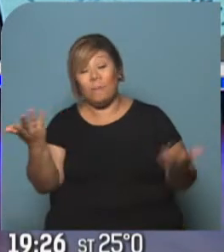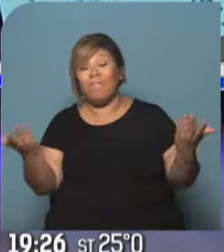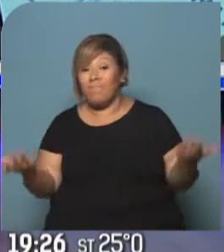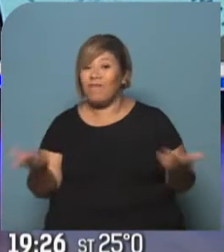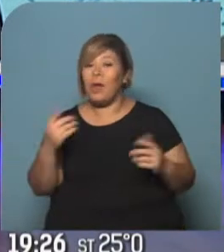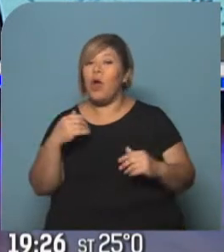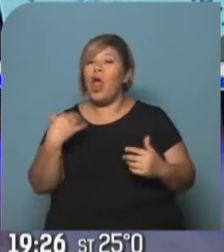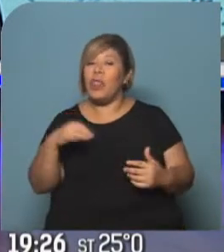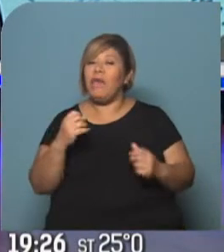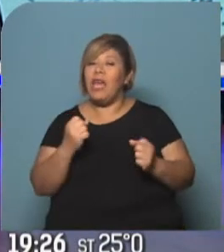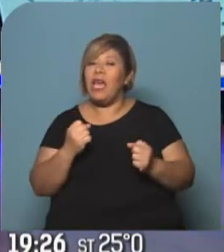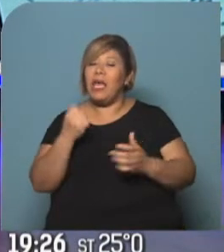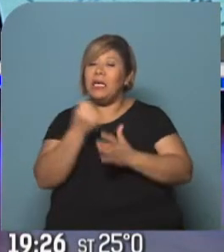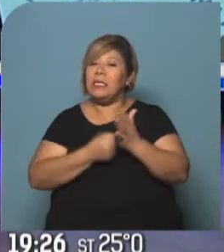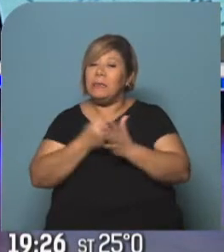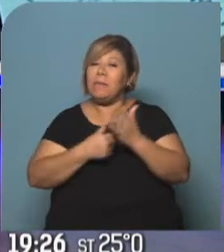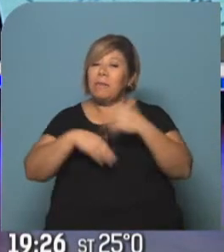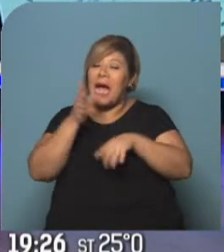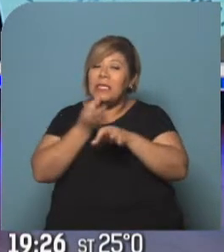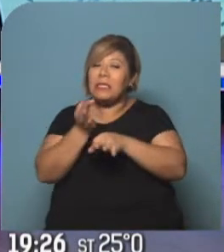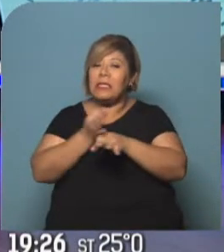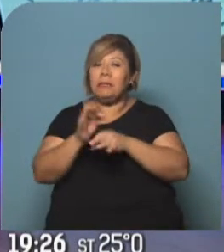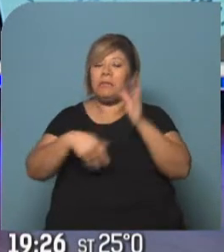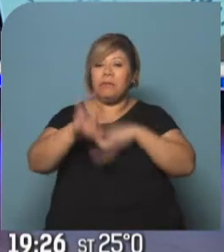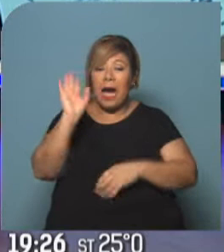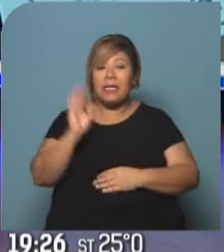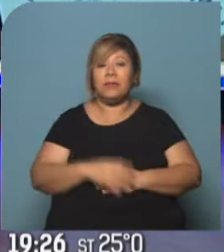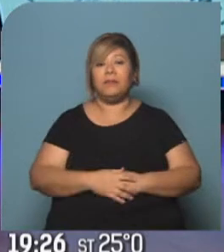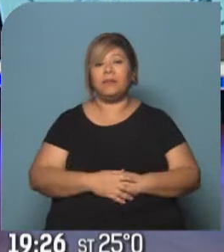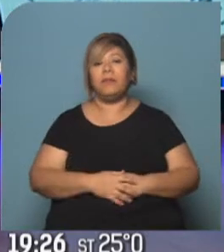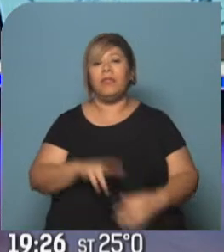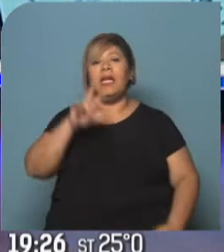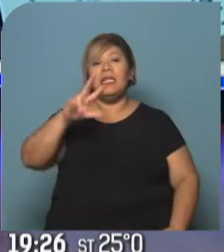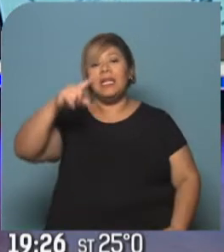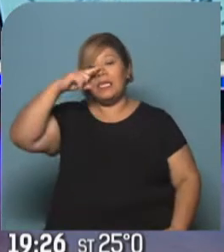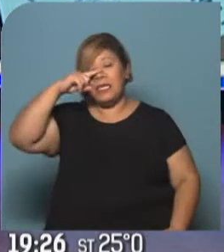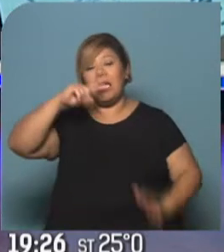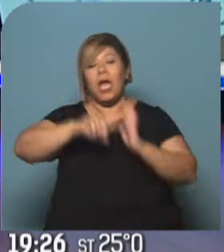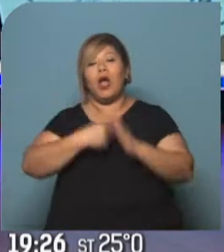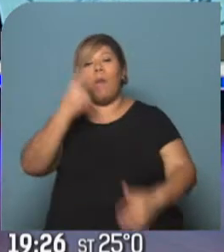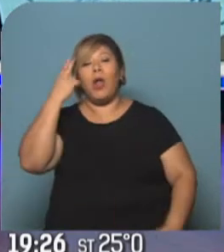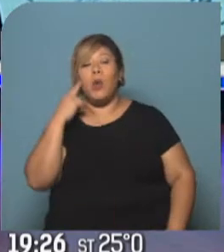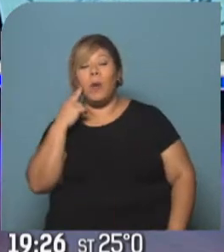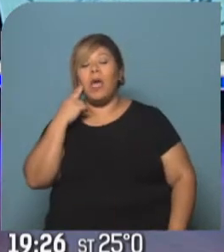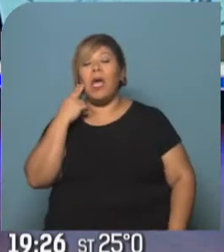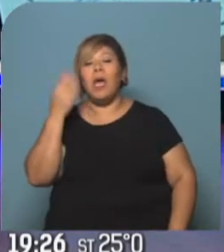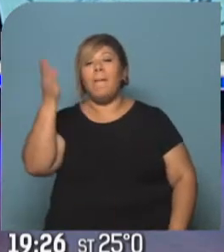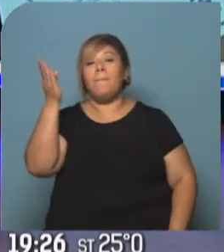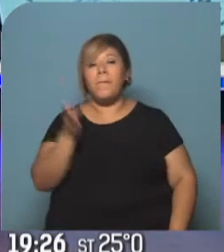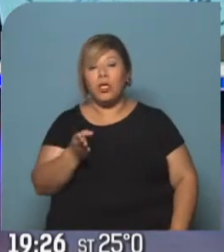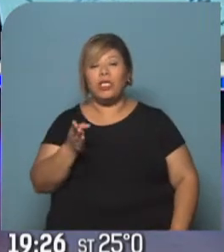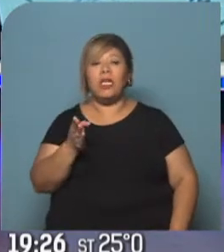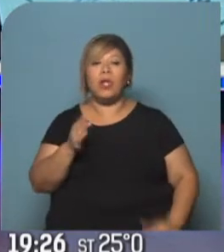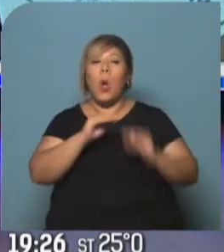materias, 38,9% estaba en un nivel satisfactorio, 37,9% es el porcentaje de alumnos que están en un nivel